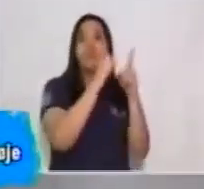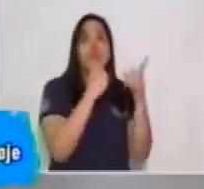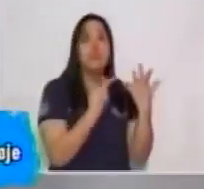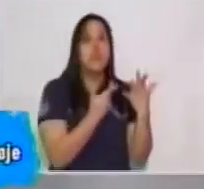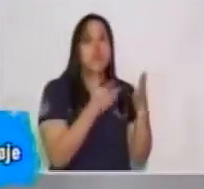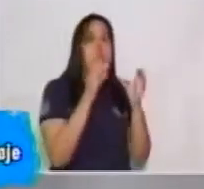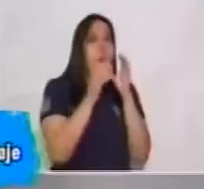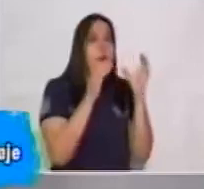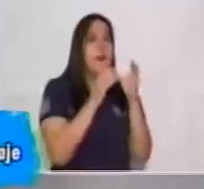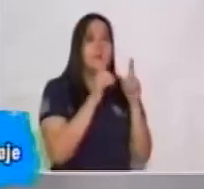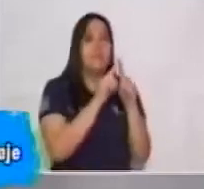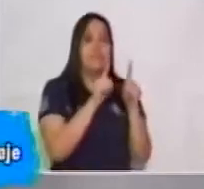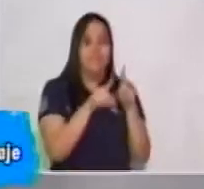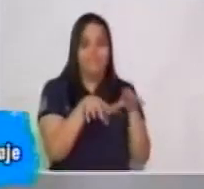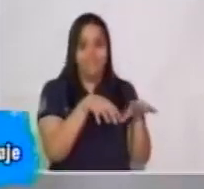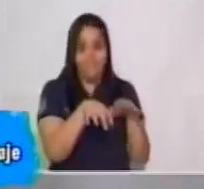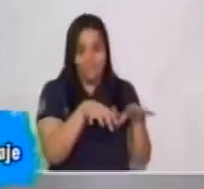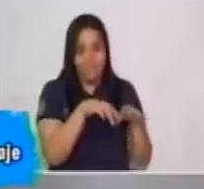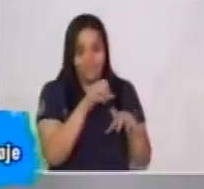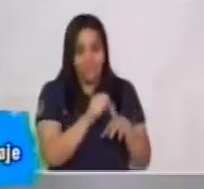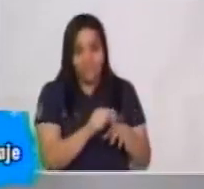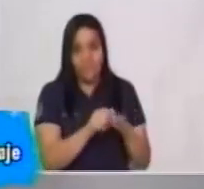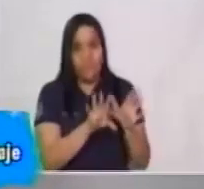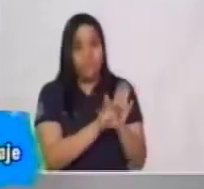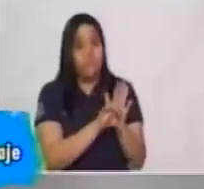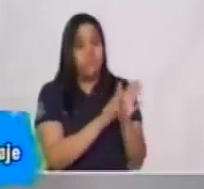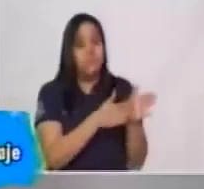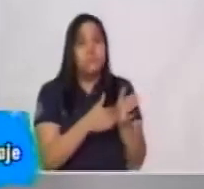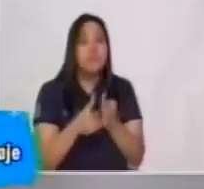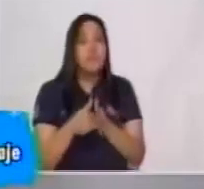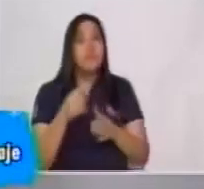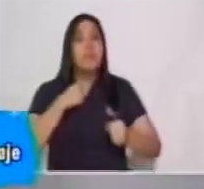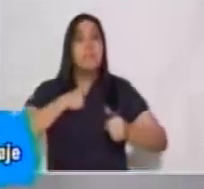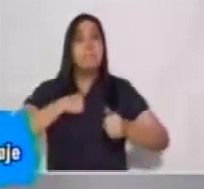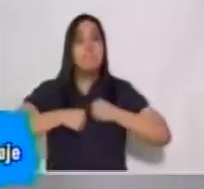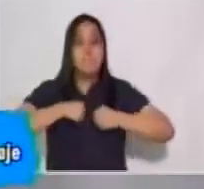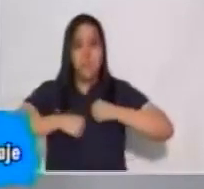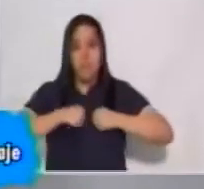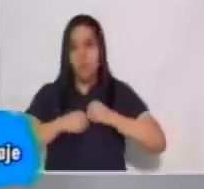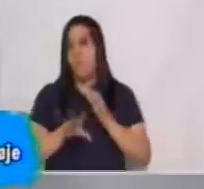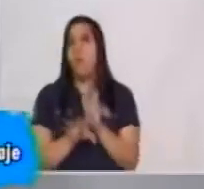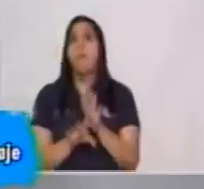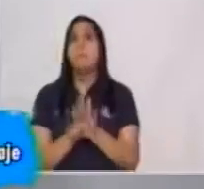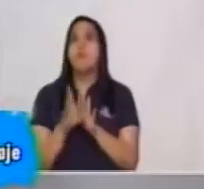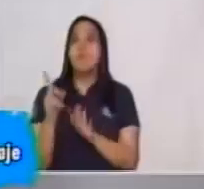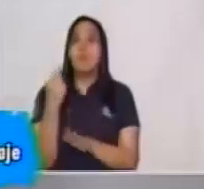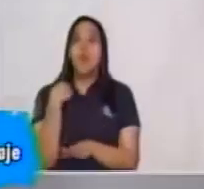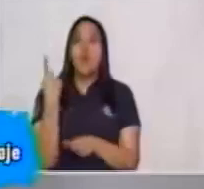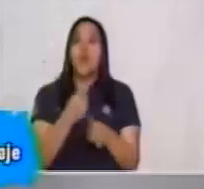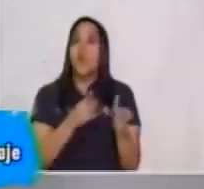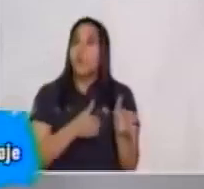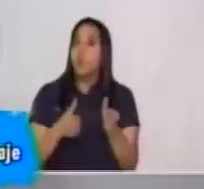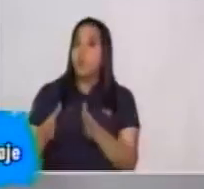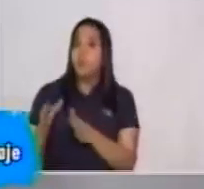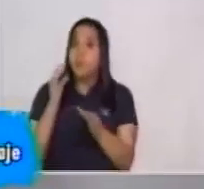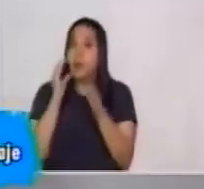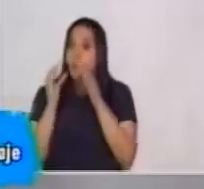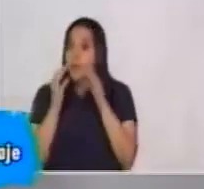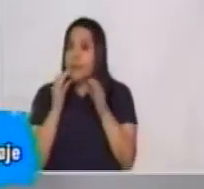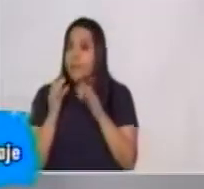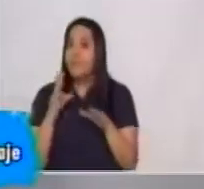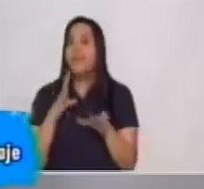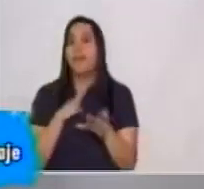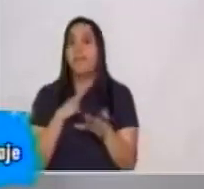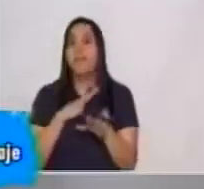esa dinámica al proceso de comunicación, que se vuelve más activo. Entonces, todo proceso de comunicación va a tener